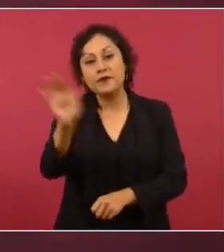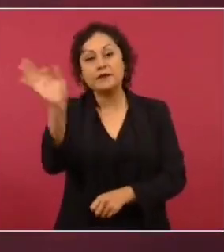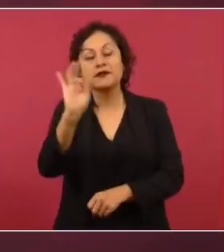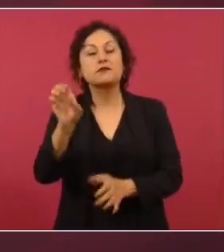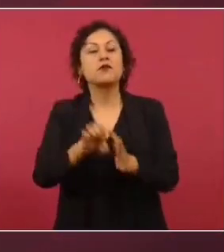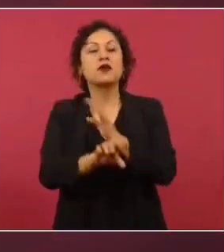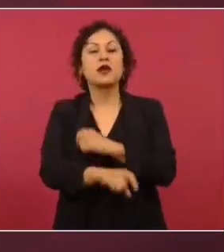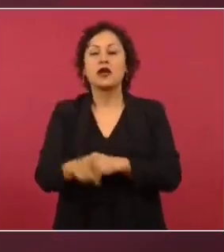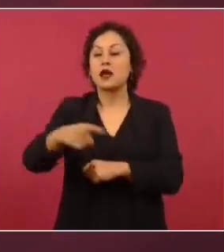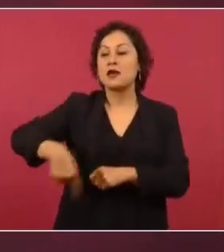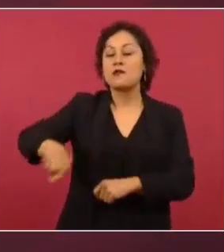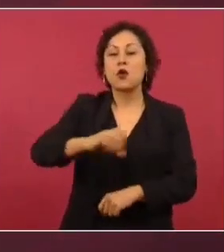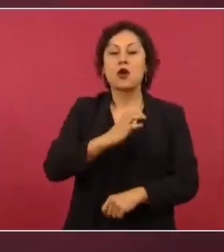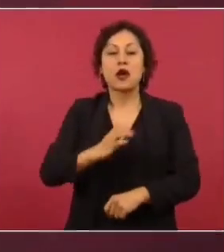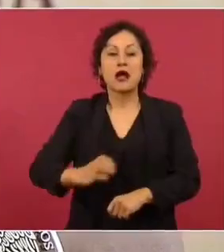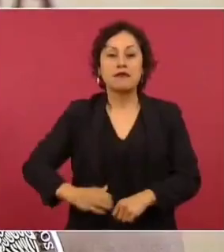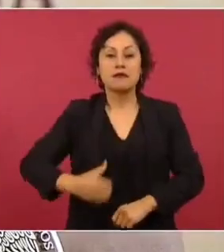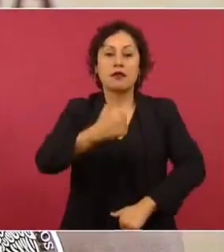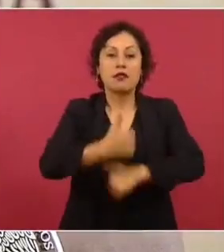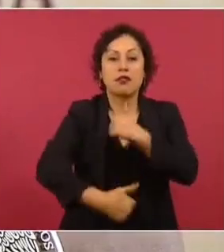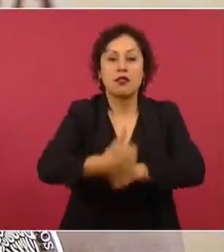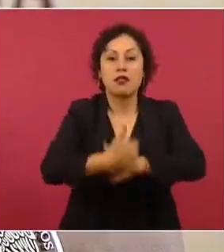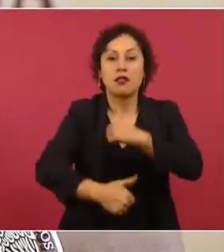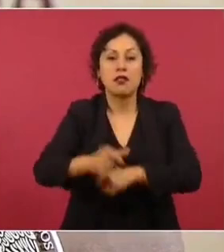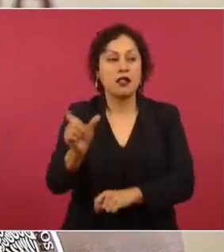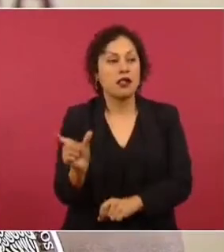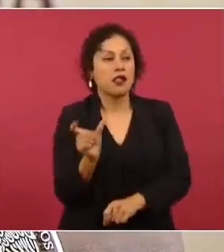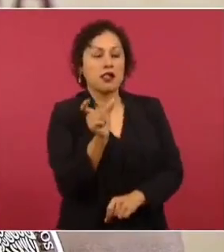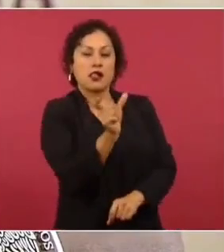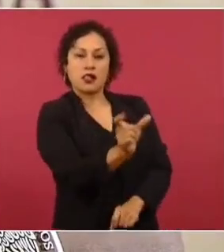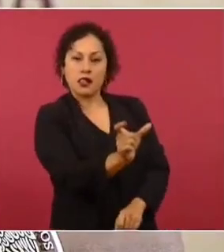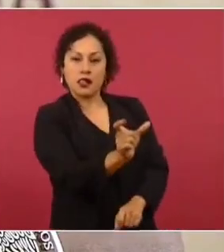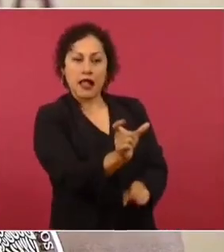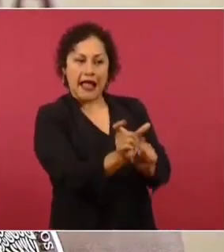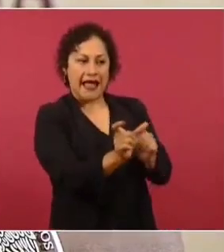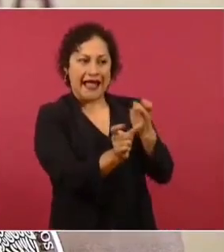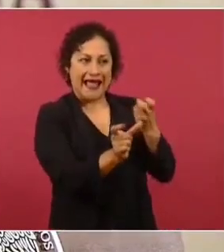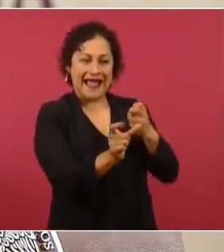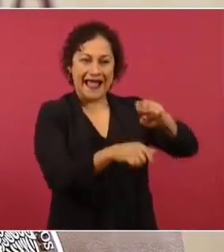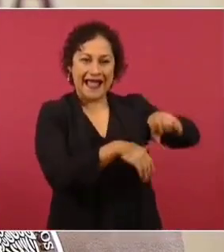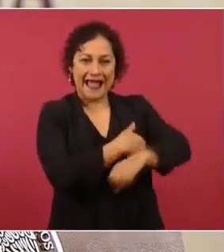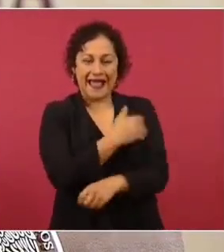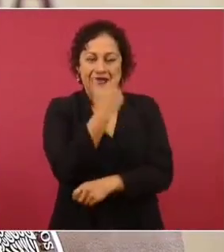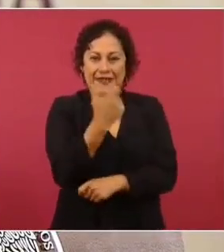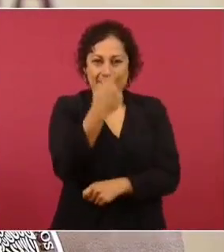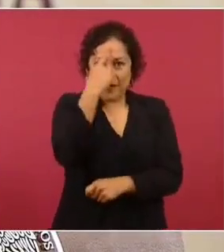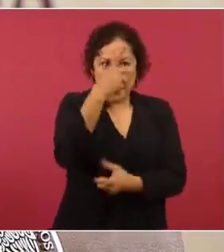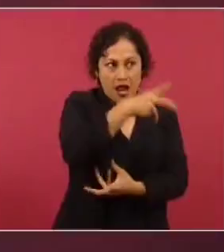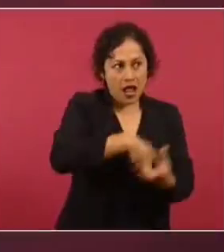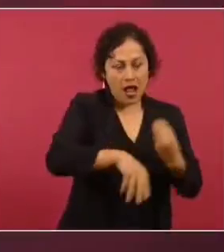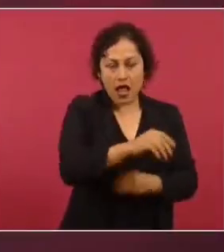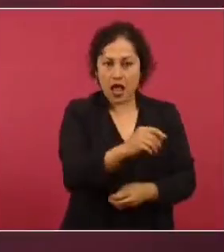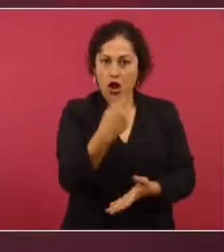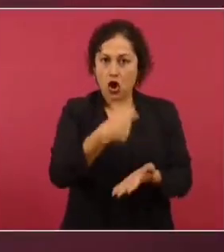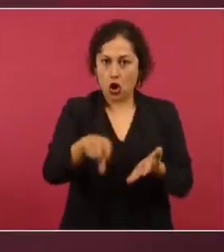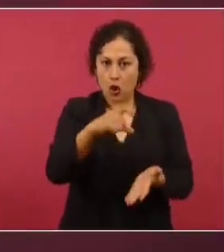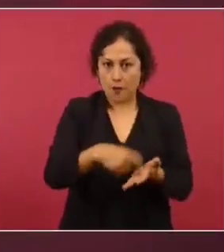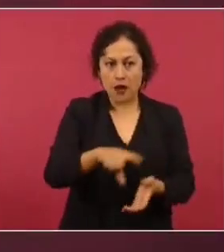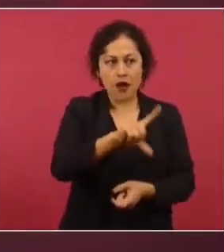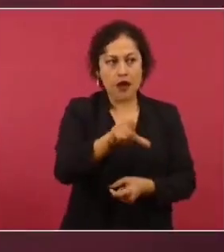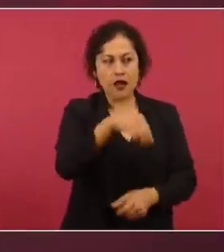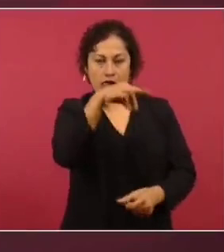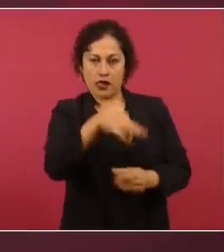monedero electrónico, por tarjetas de prepago, porque ya todas ellas quedan debidamente